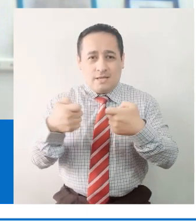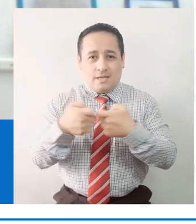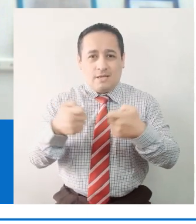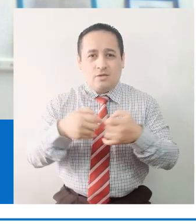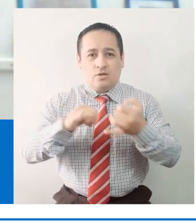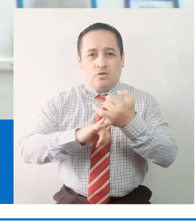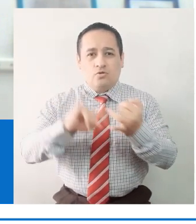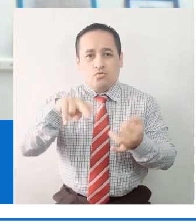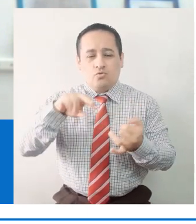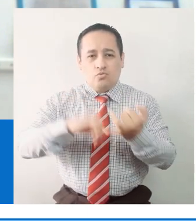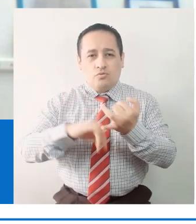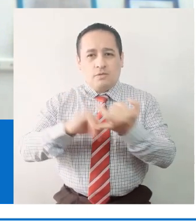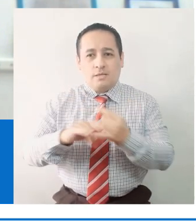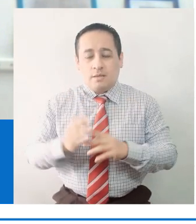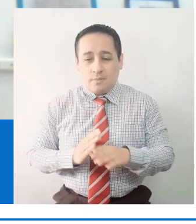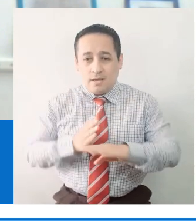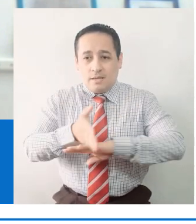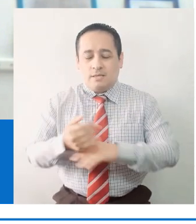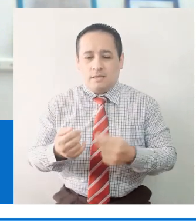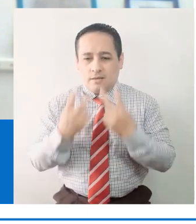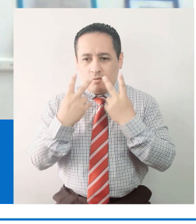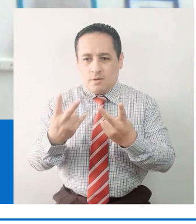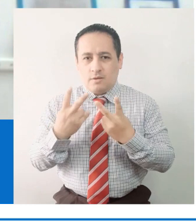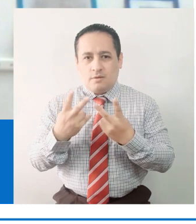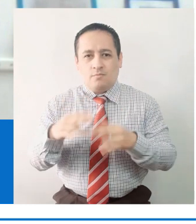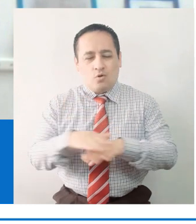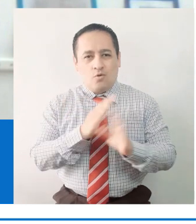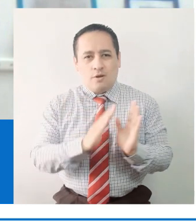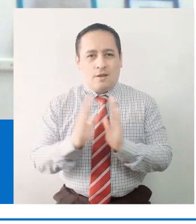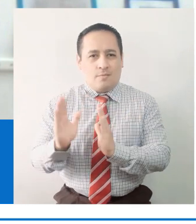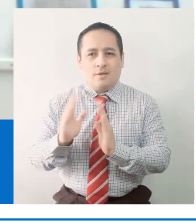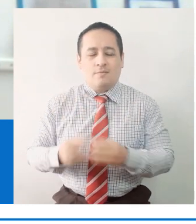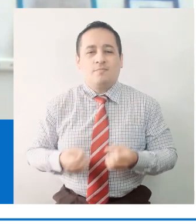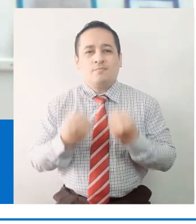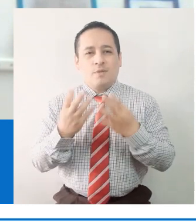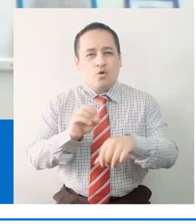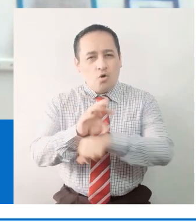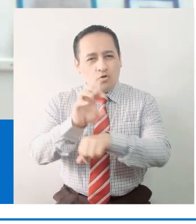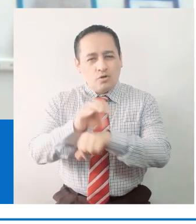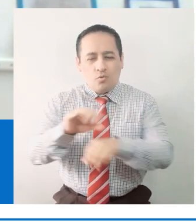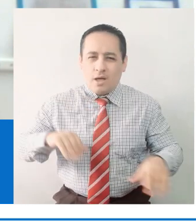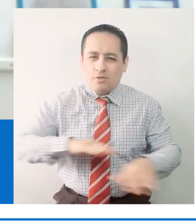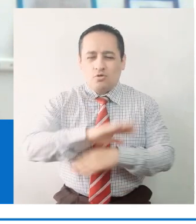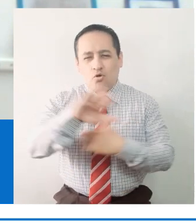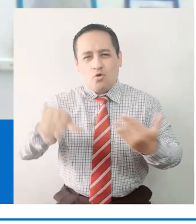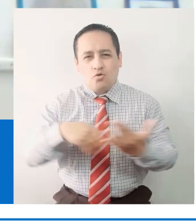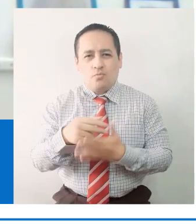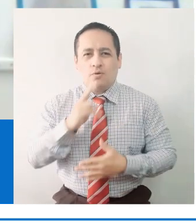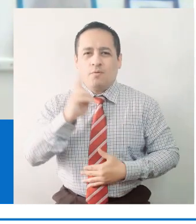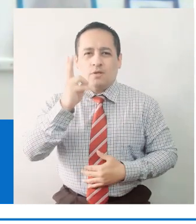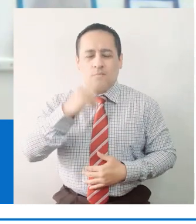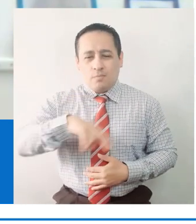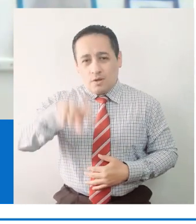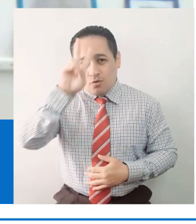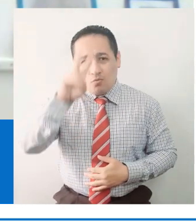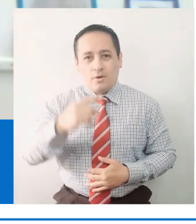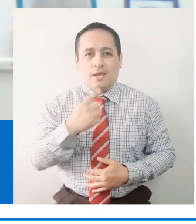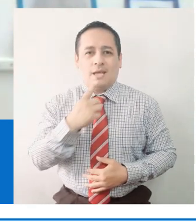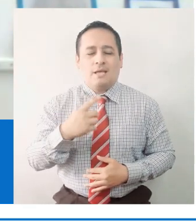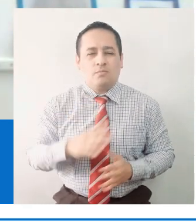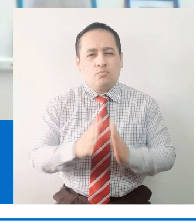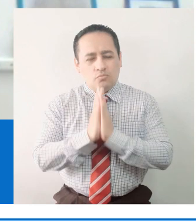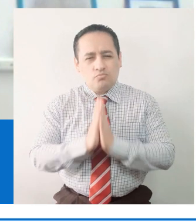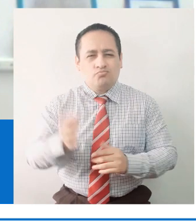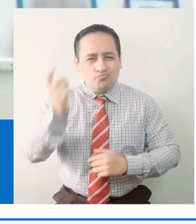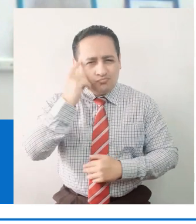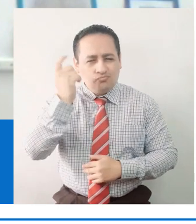de su página web de la ZUNAS al ingresar programa educativo. Bueno, el mensaje que les daría al docente de todo